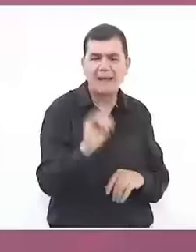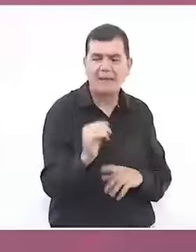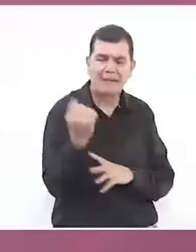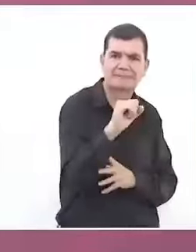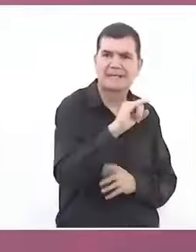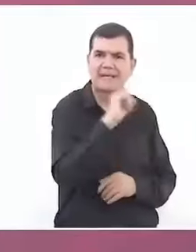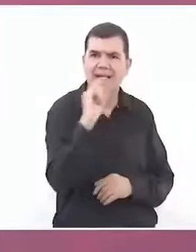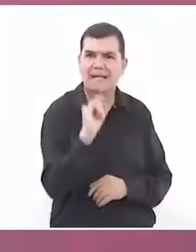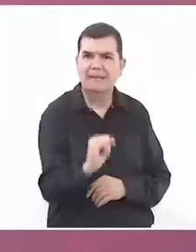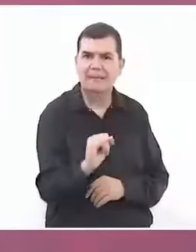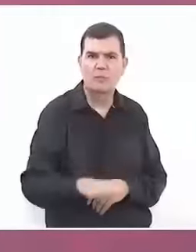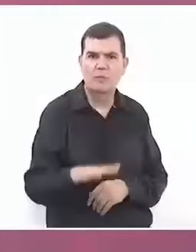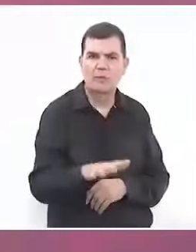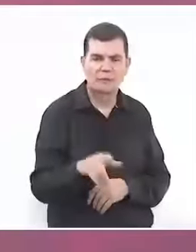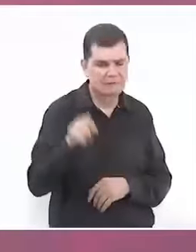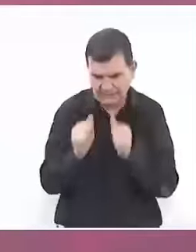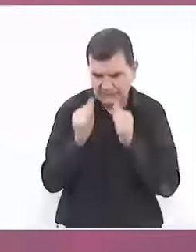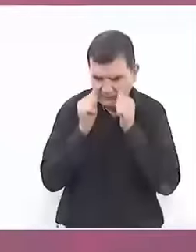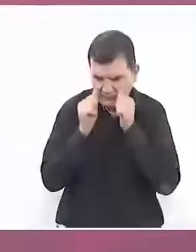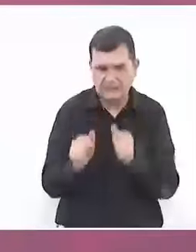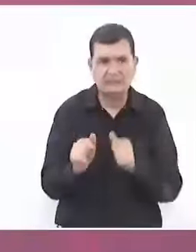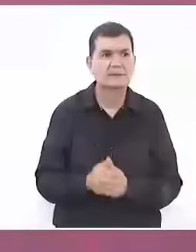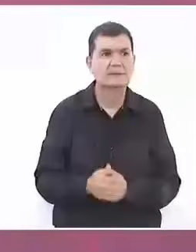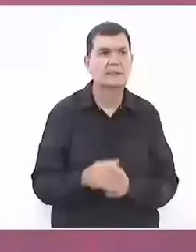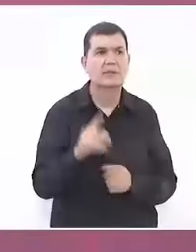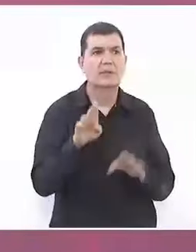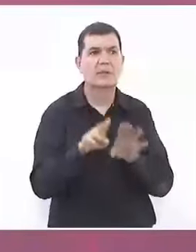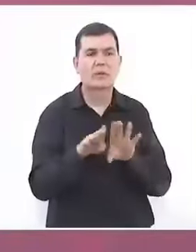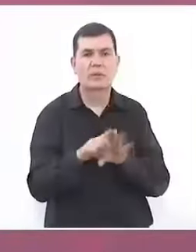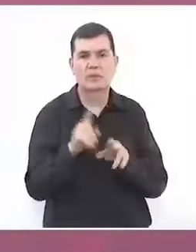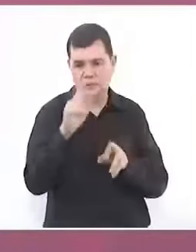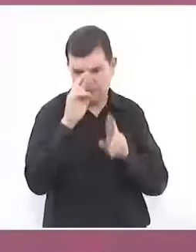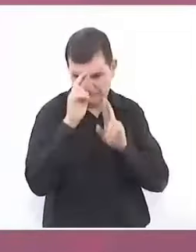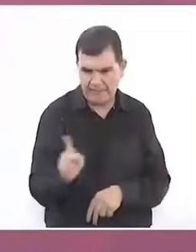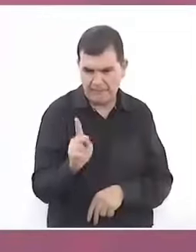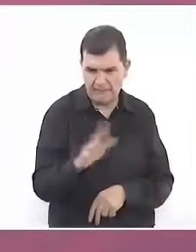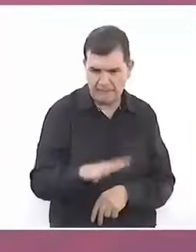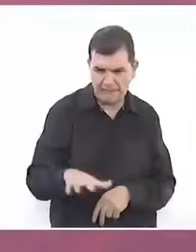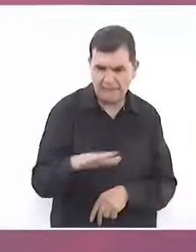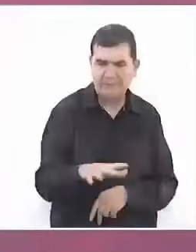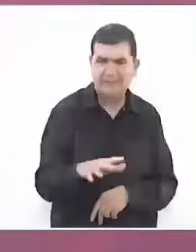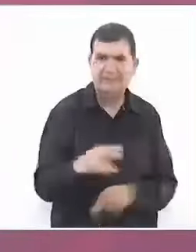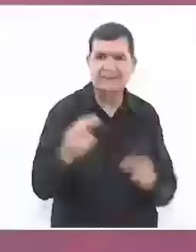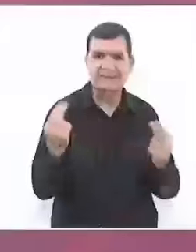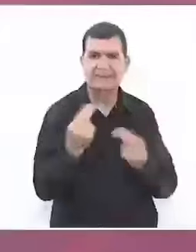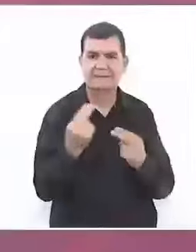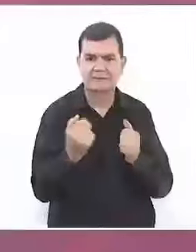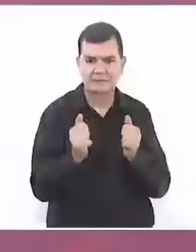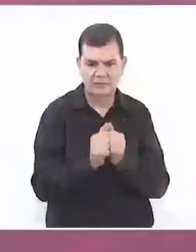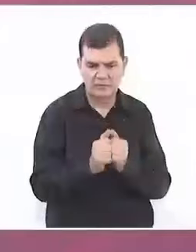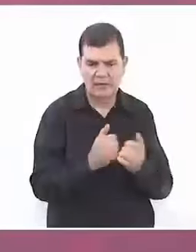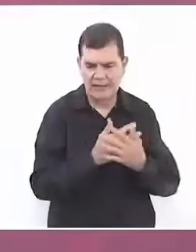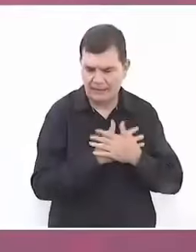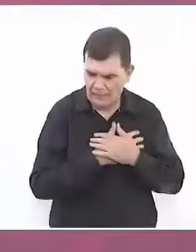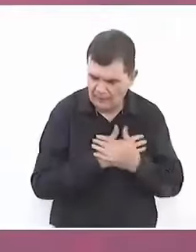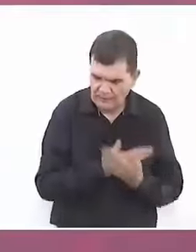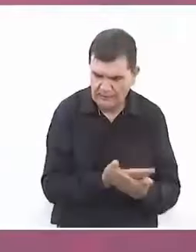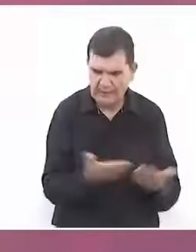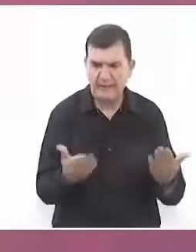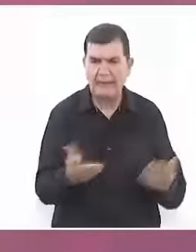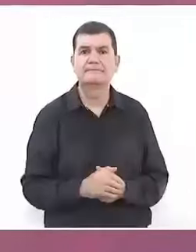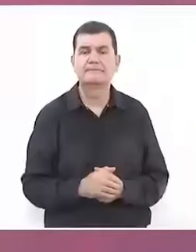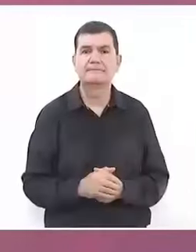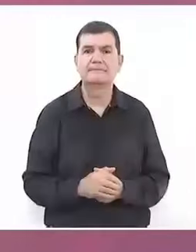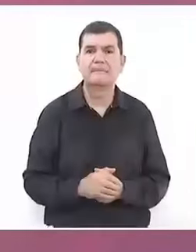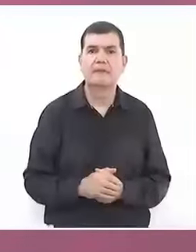espalda al pueblo. Y hay no solo que respetar al pueblo, hay que tenerle mucho amor al